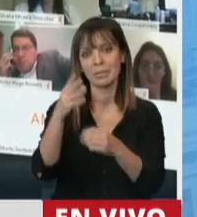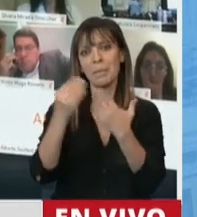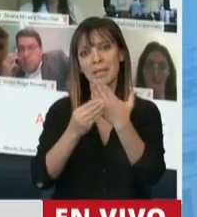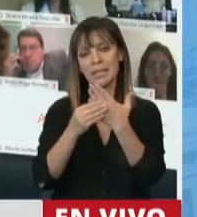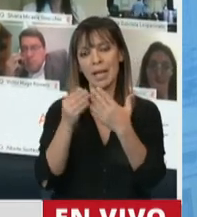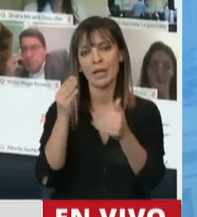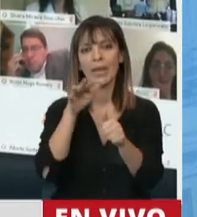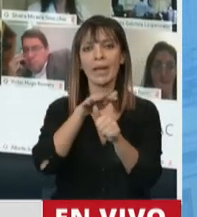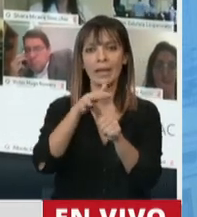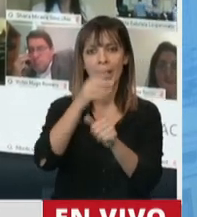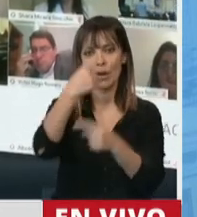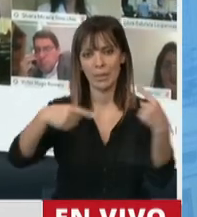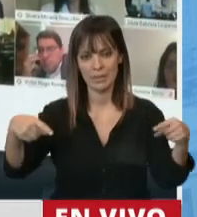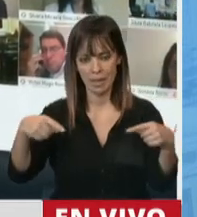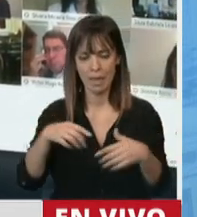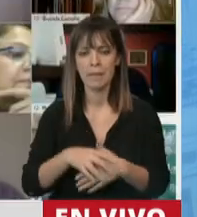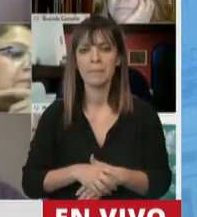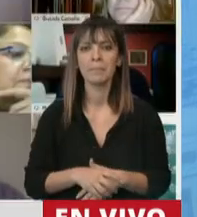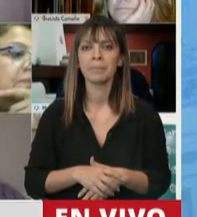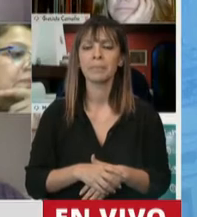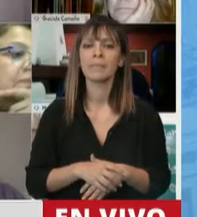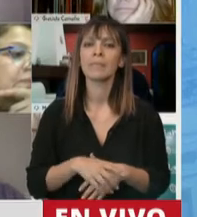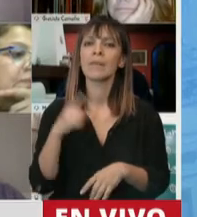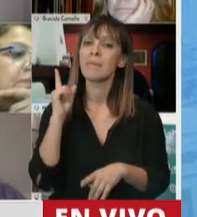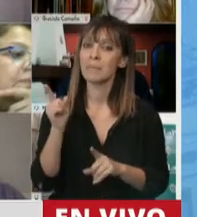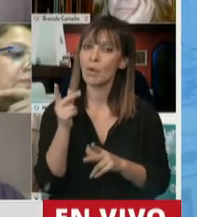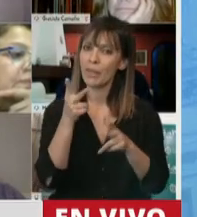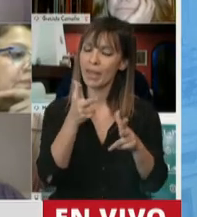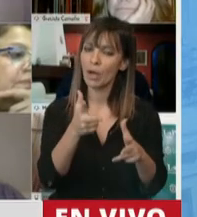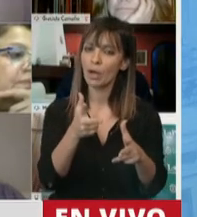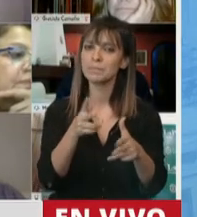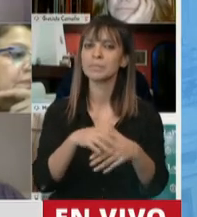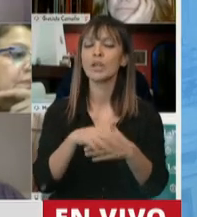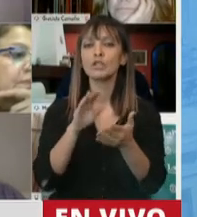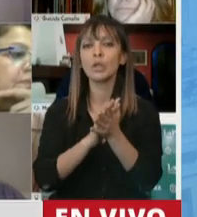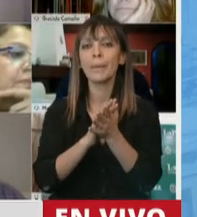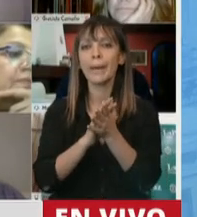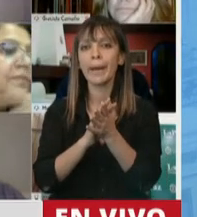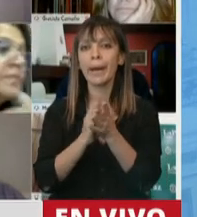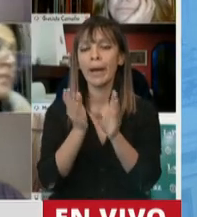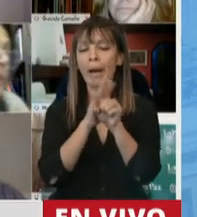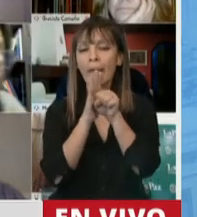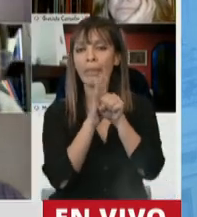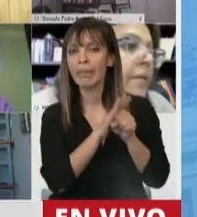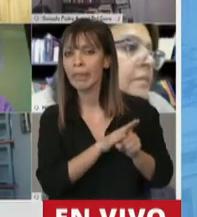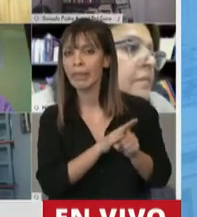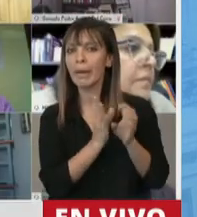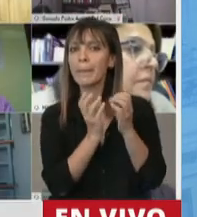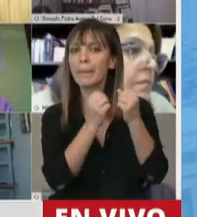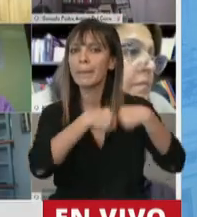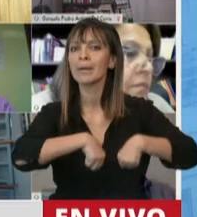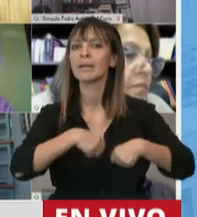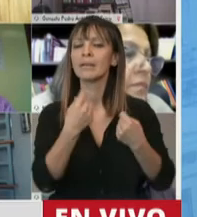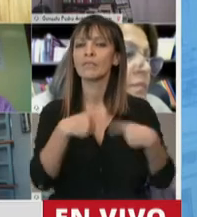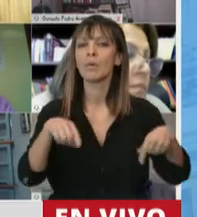Género y Diversidad, que señaló esto que decía al comienzo de la invisibilidad de las tareas domésticas y de